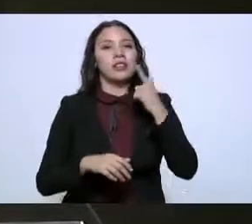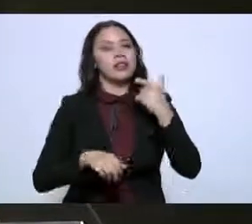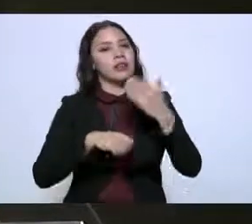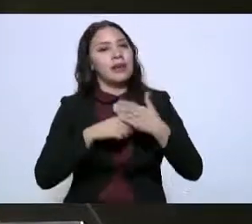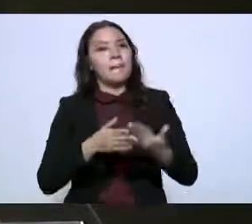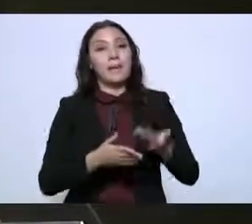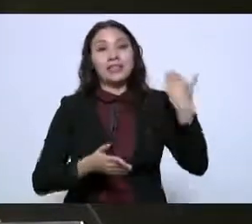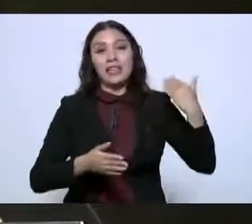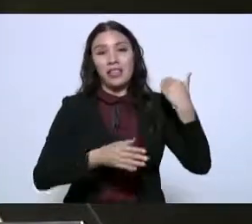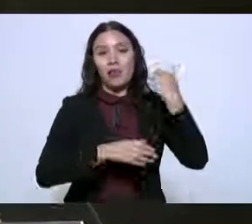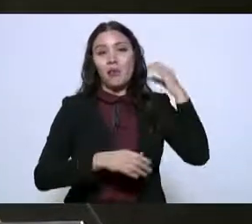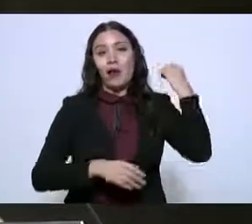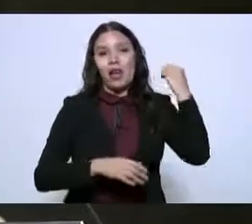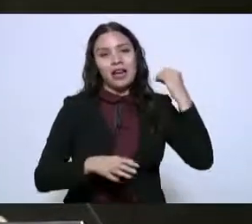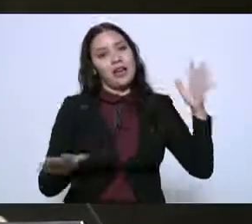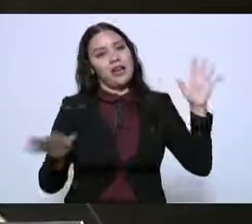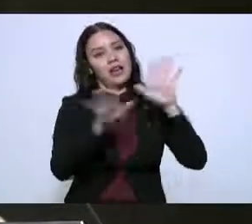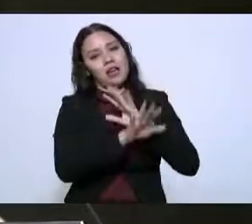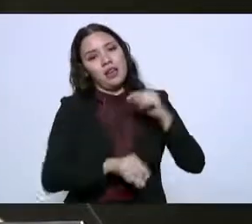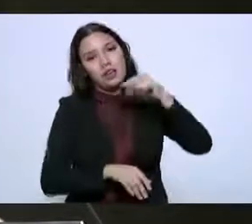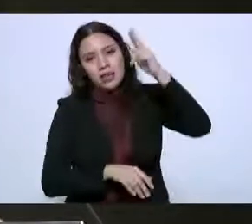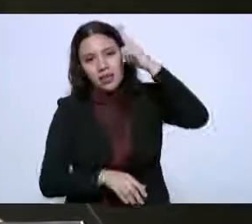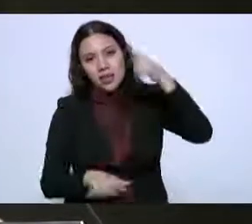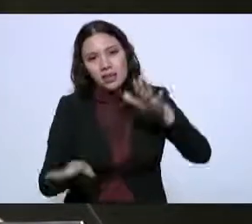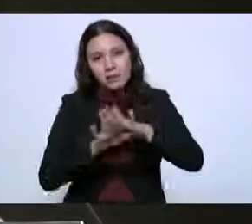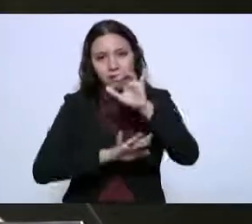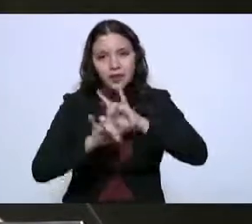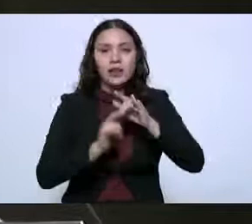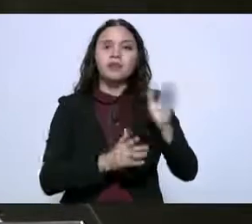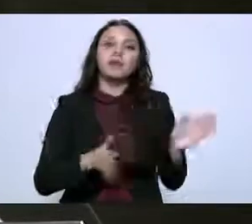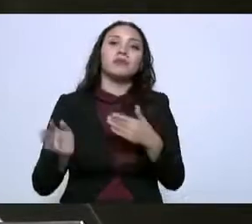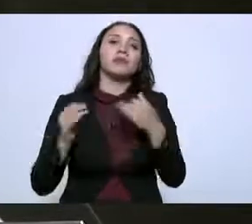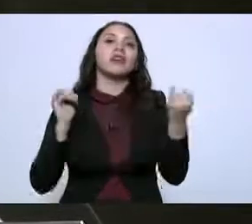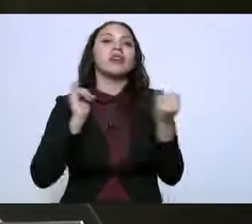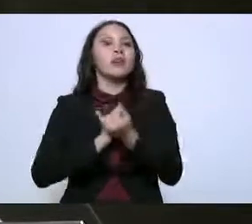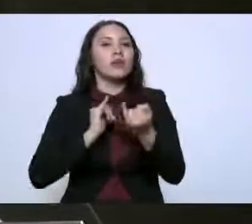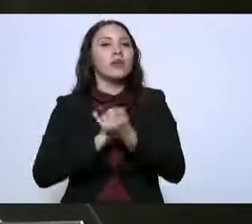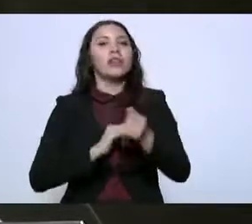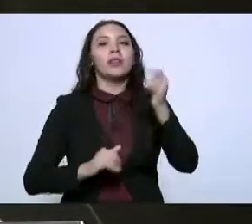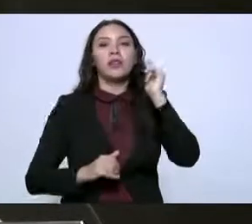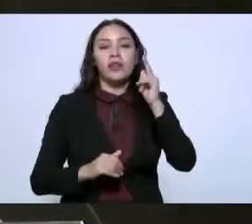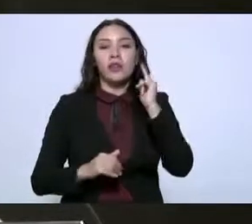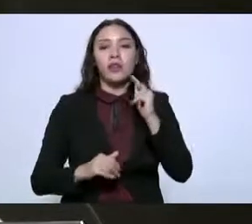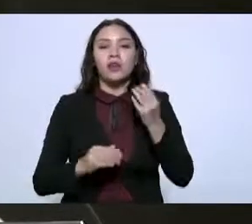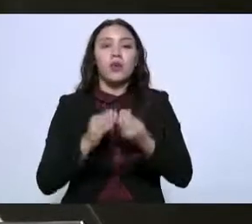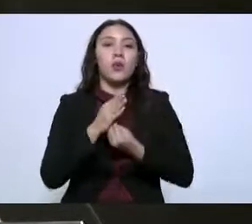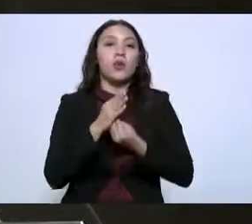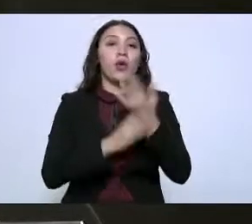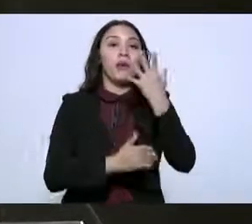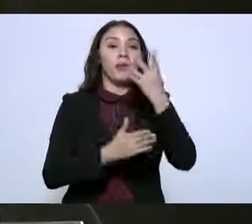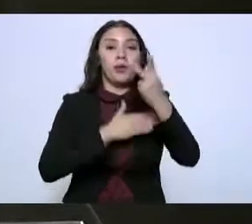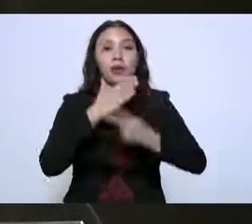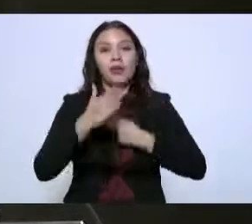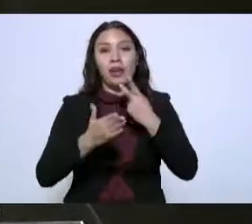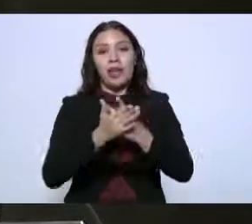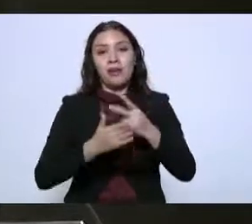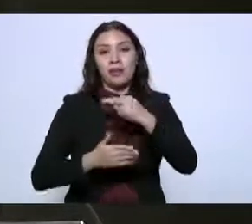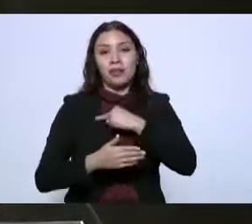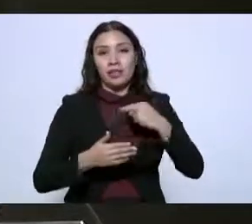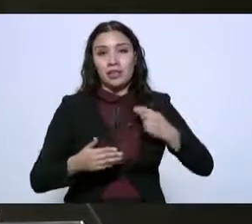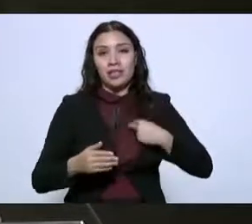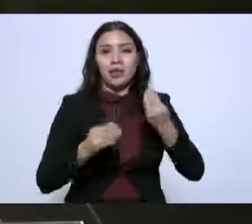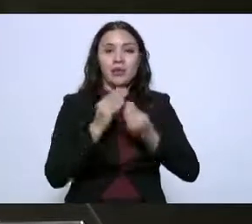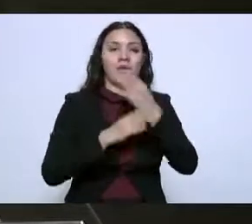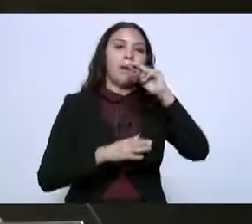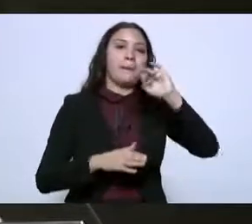éxito en el reciente en Oaxaca también estamos hablando de los nuevos programas que lanzamos de